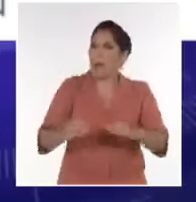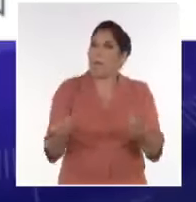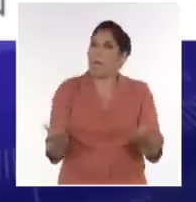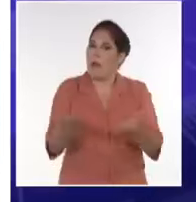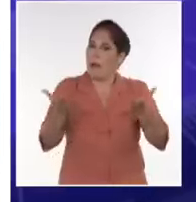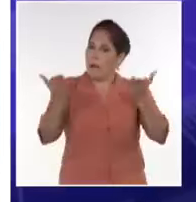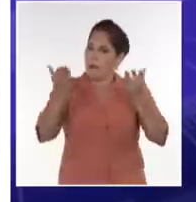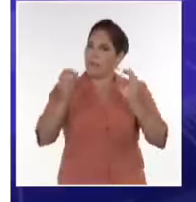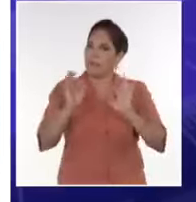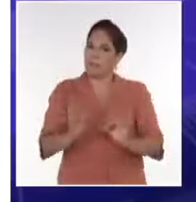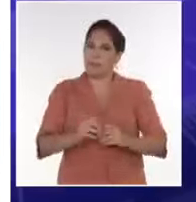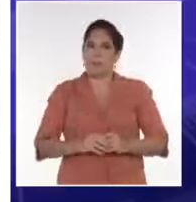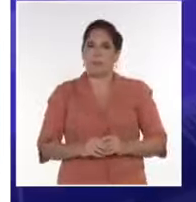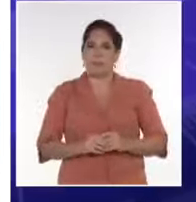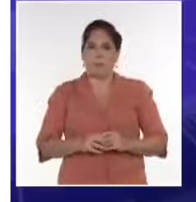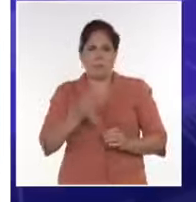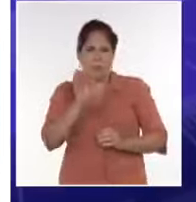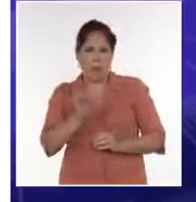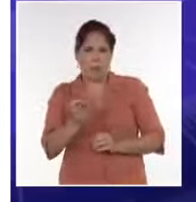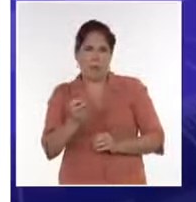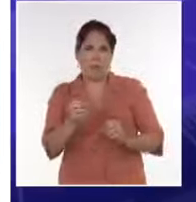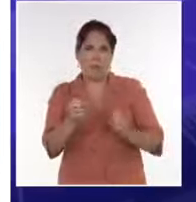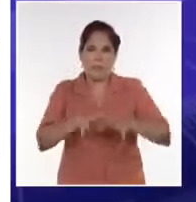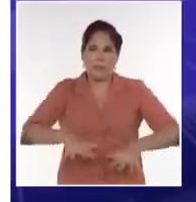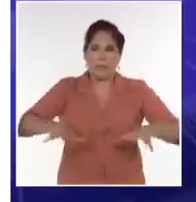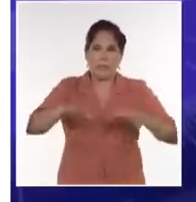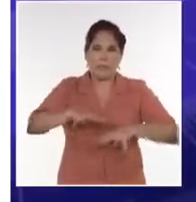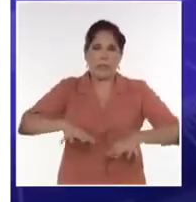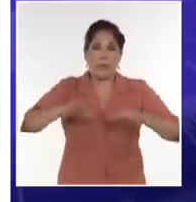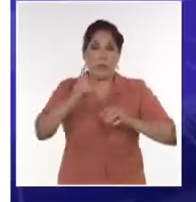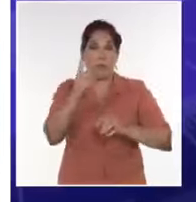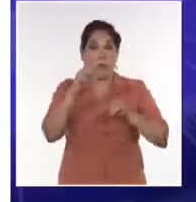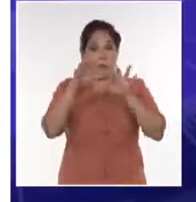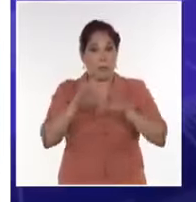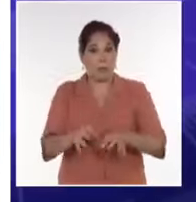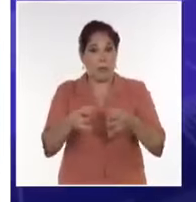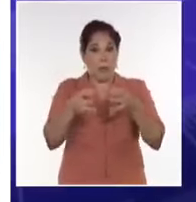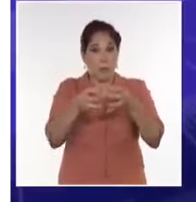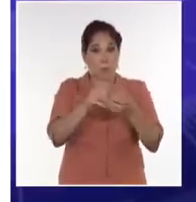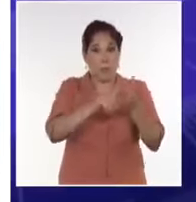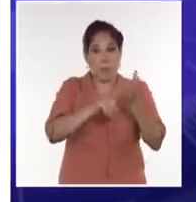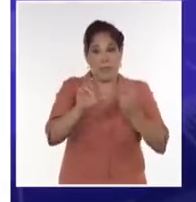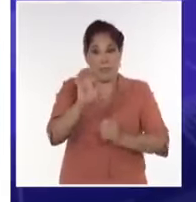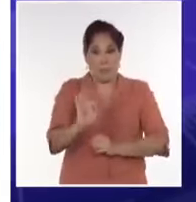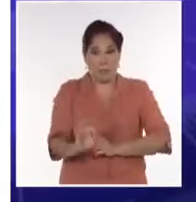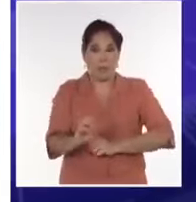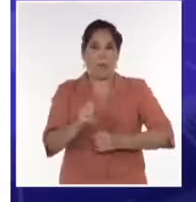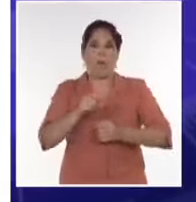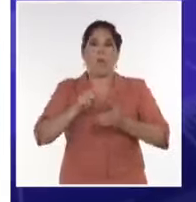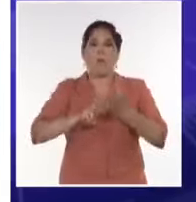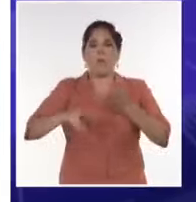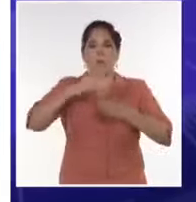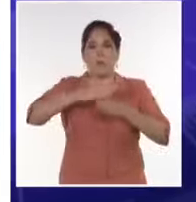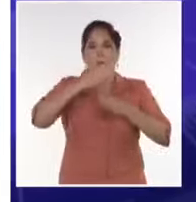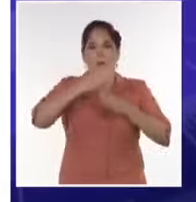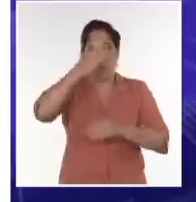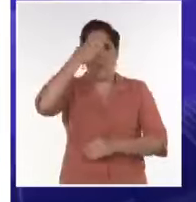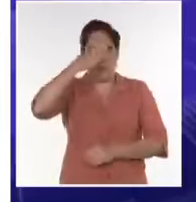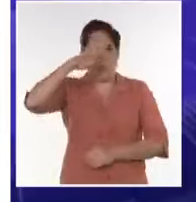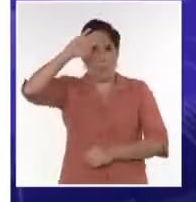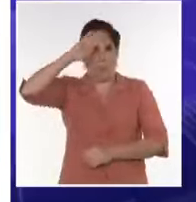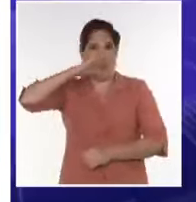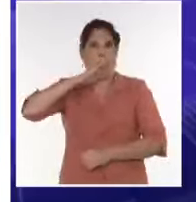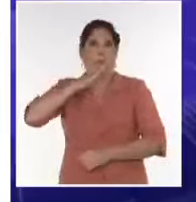esta situación. Y precisamente en medio de esta situación, la primera secretaria del Comité Provincial del Partido en Santiago de Cuba, Beatriz Johnson